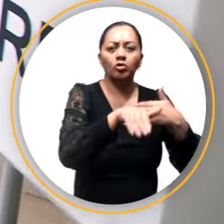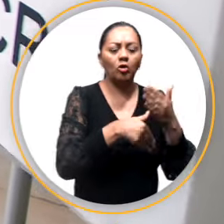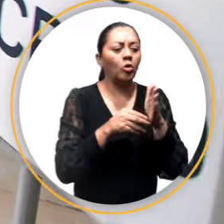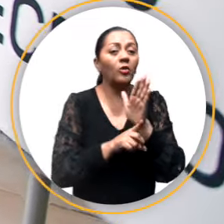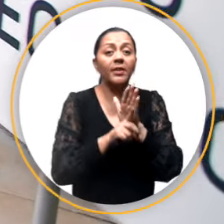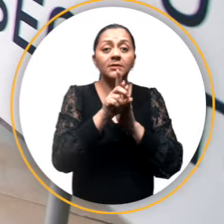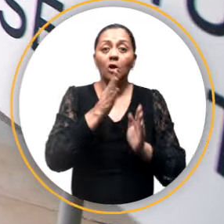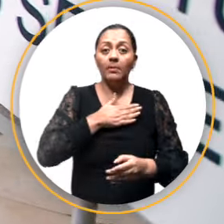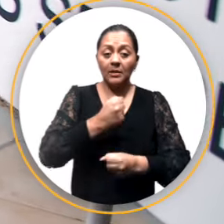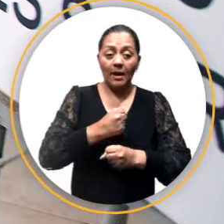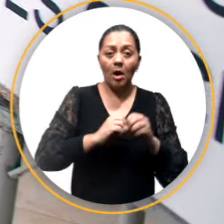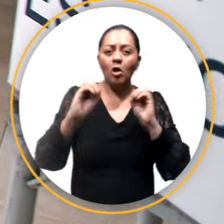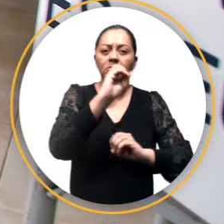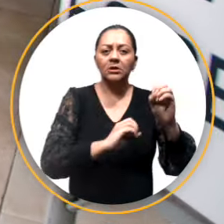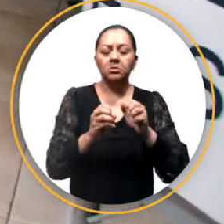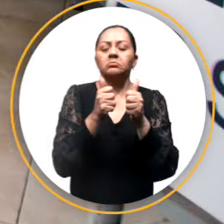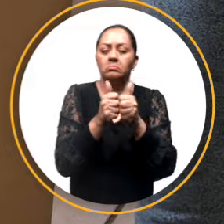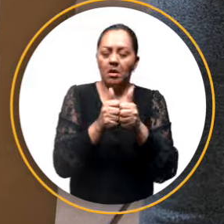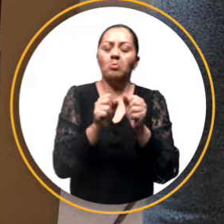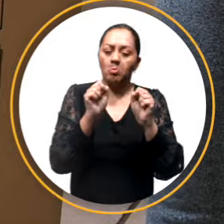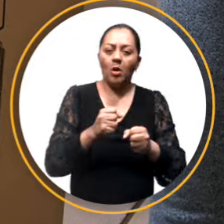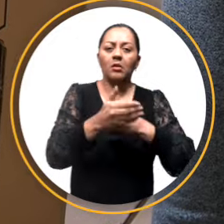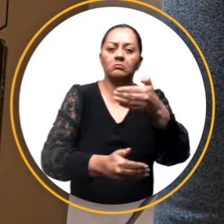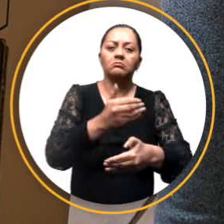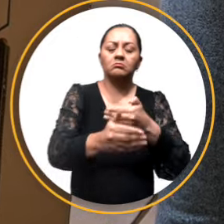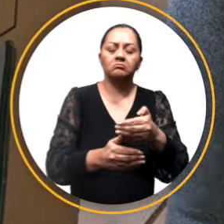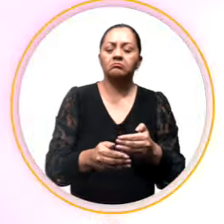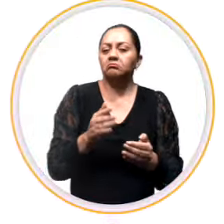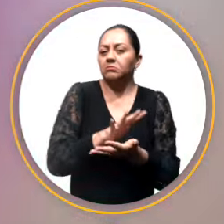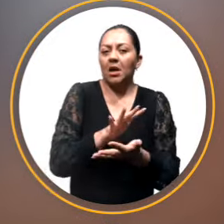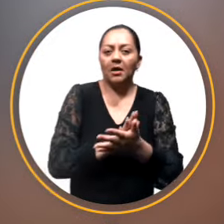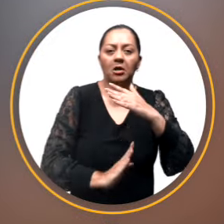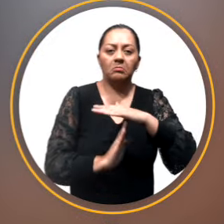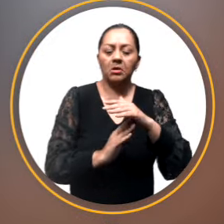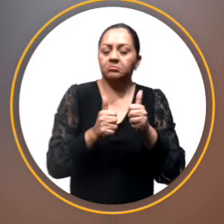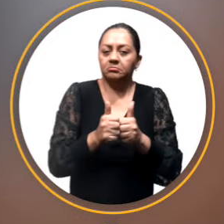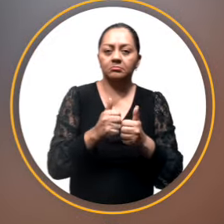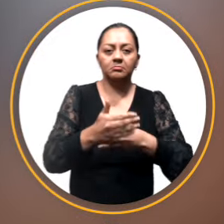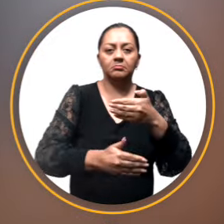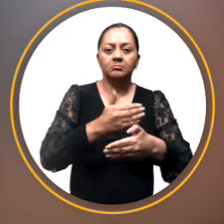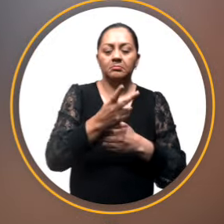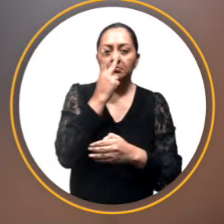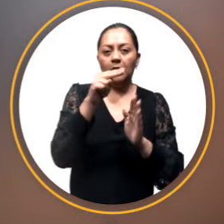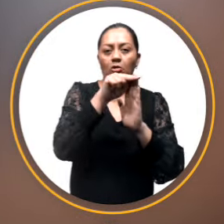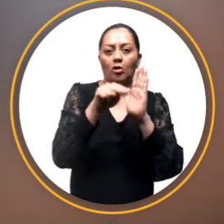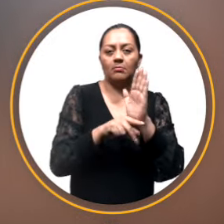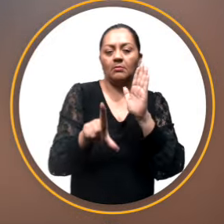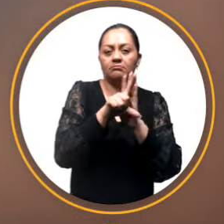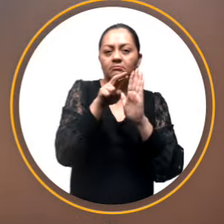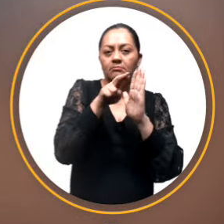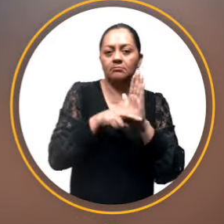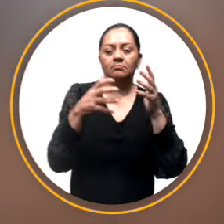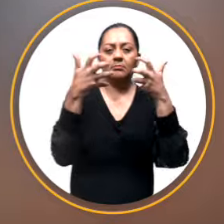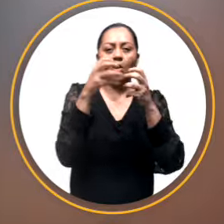y esto redundó en que pudiéramos hacer nuestro trabajo tal como lo mandan las normas